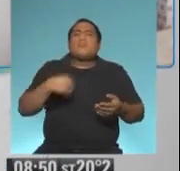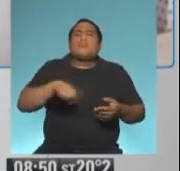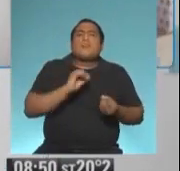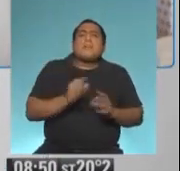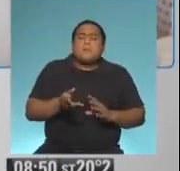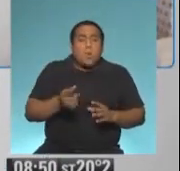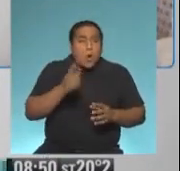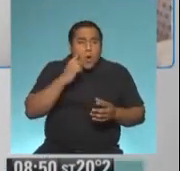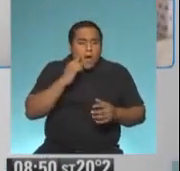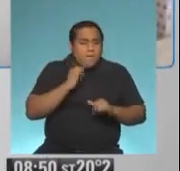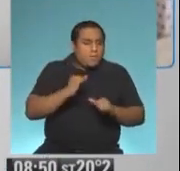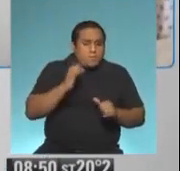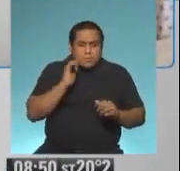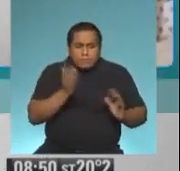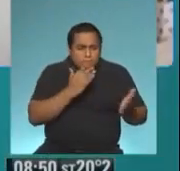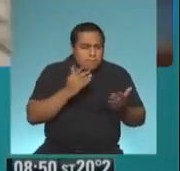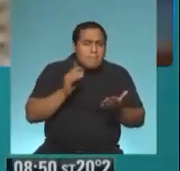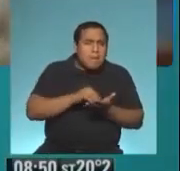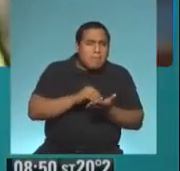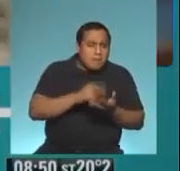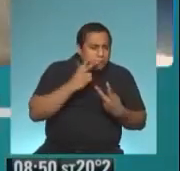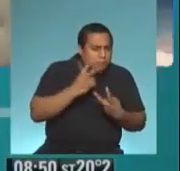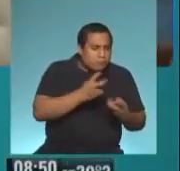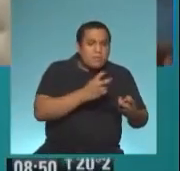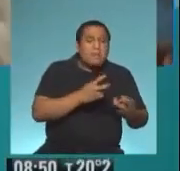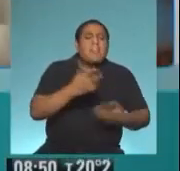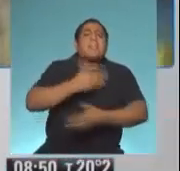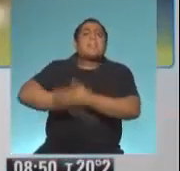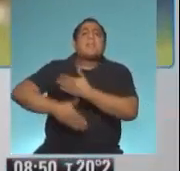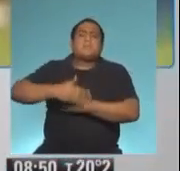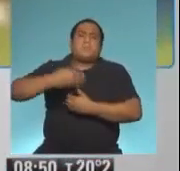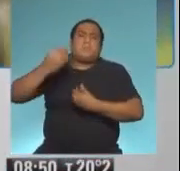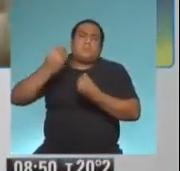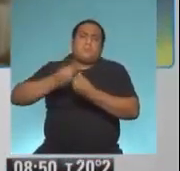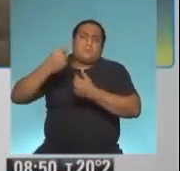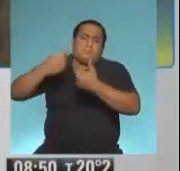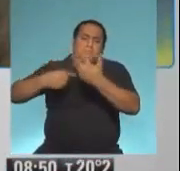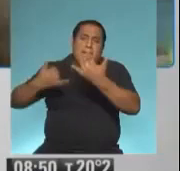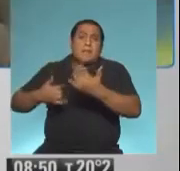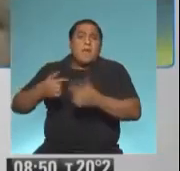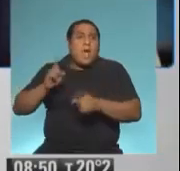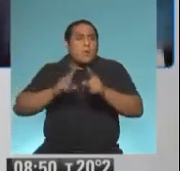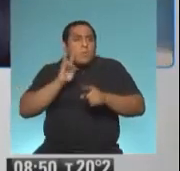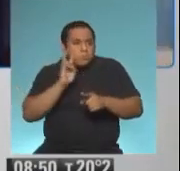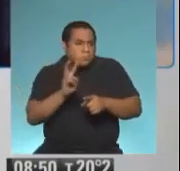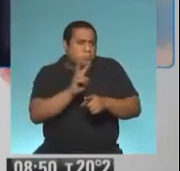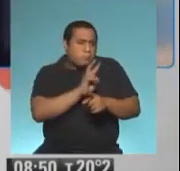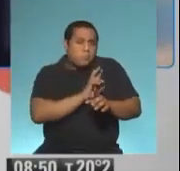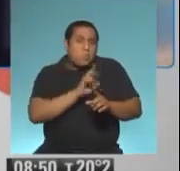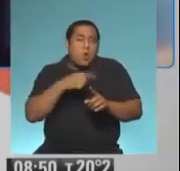que hay un montón de discapacidades que no son solo las que vemos, sino que existen muchas otras.